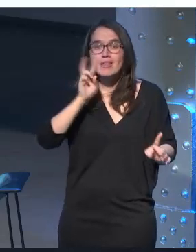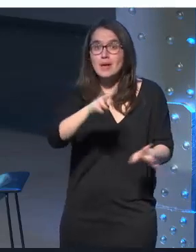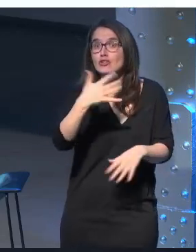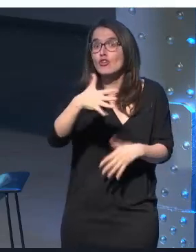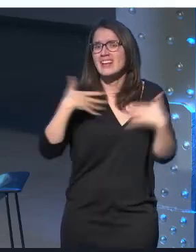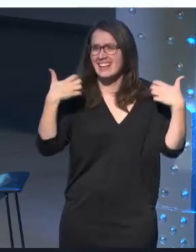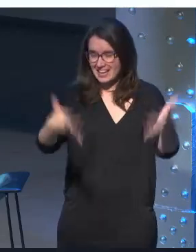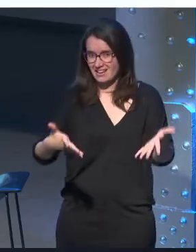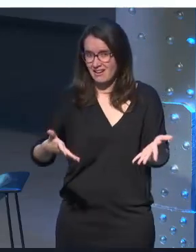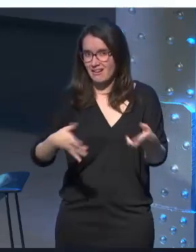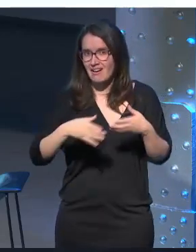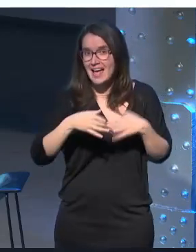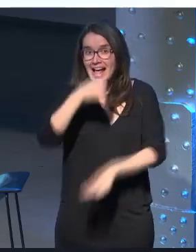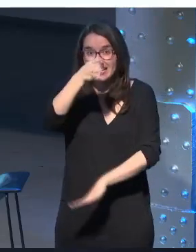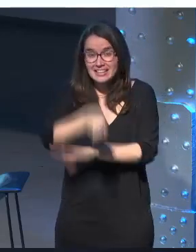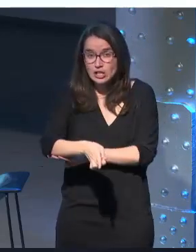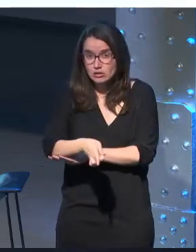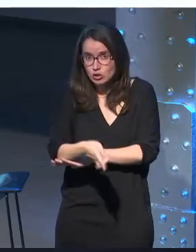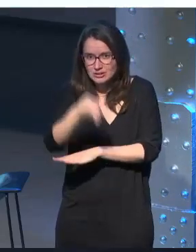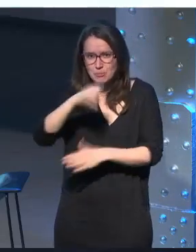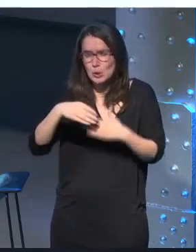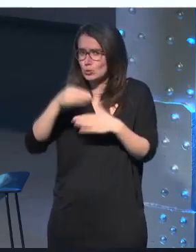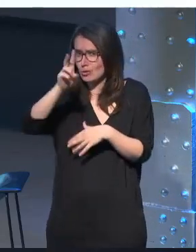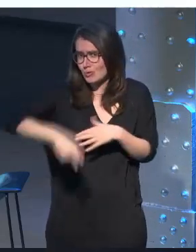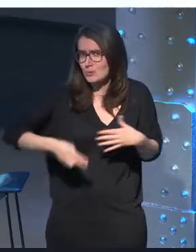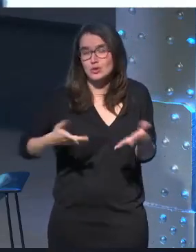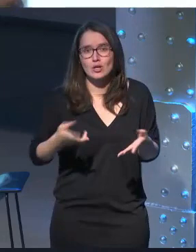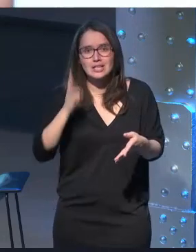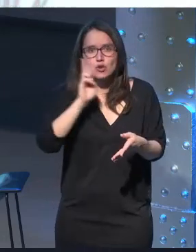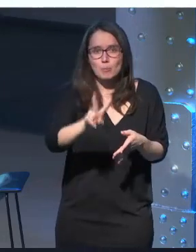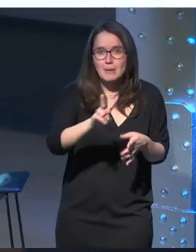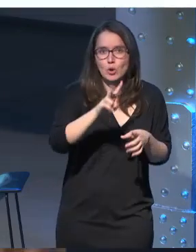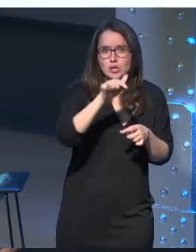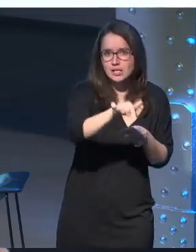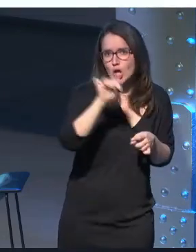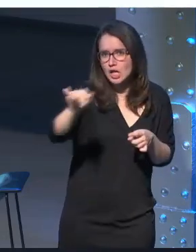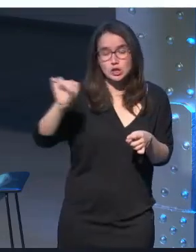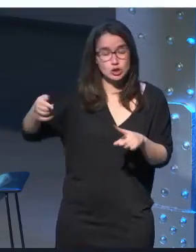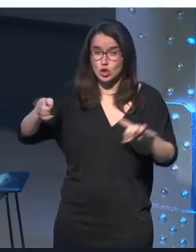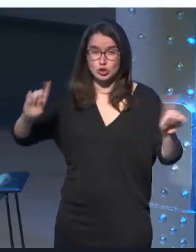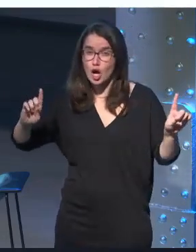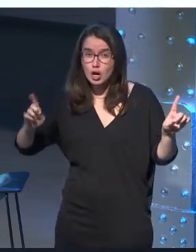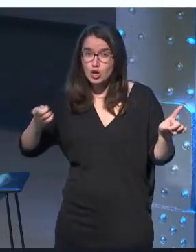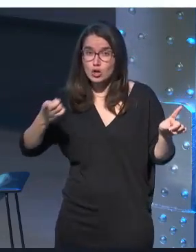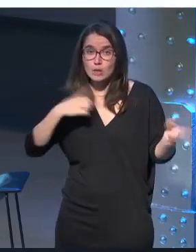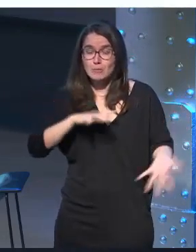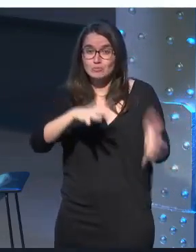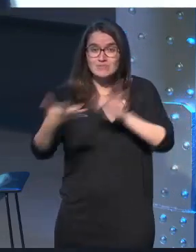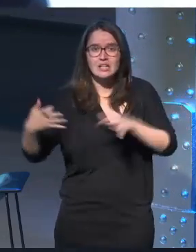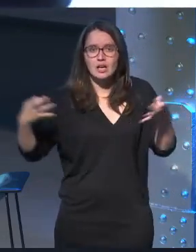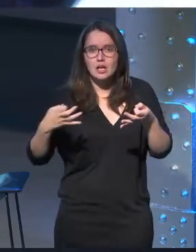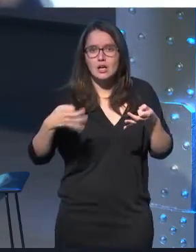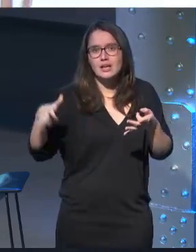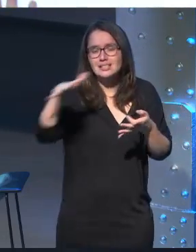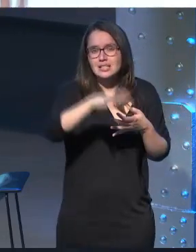el director es el propio usuario ya por lo tanto ya no es vemos esto vemos esto vemos esto no lo que podemos aplasmar es lo que